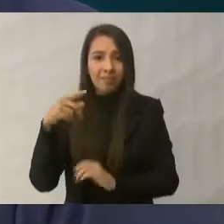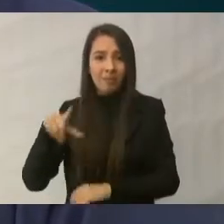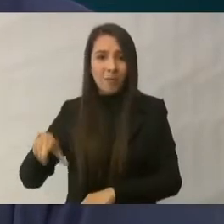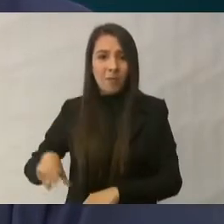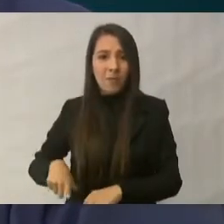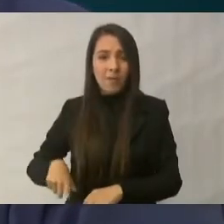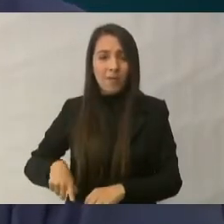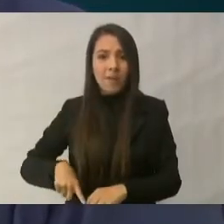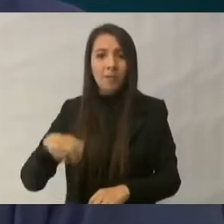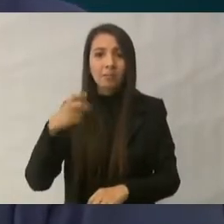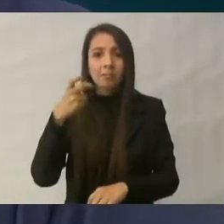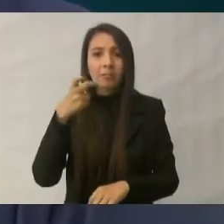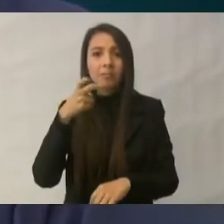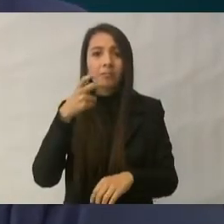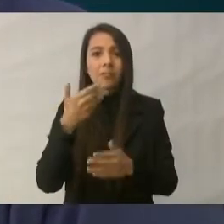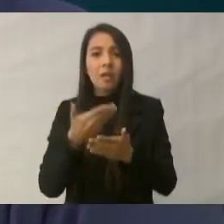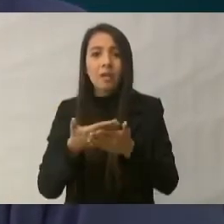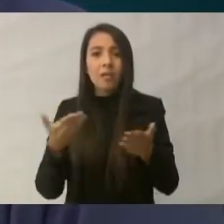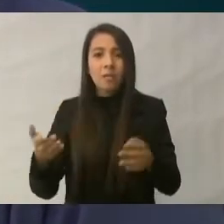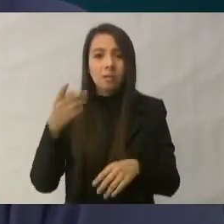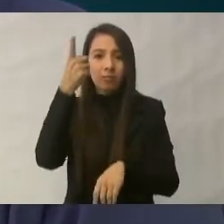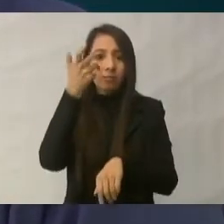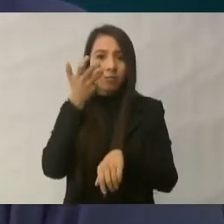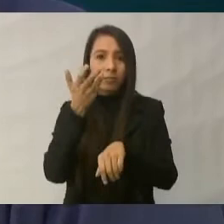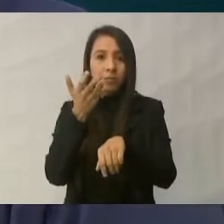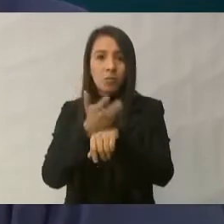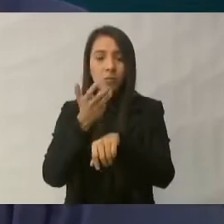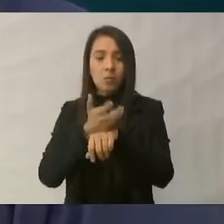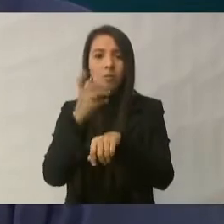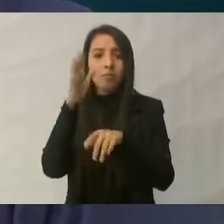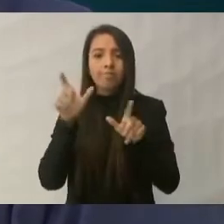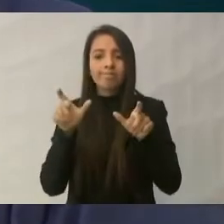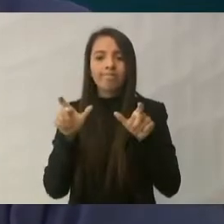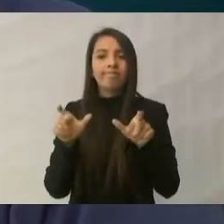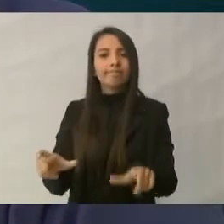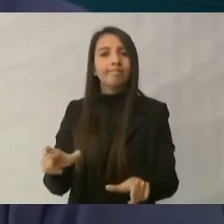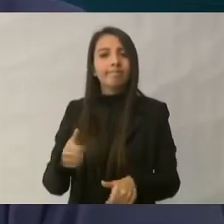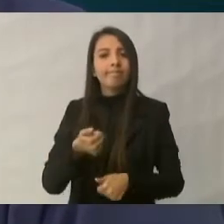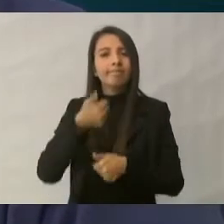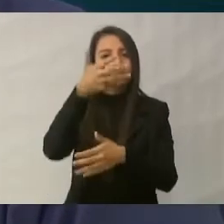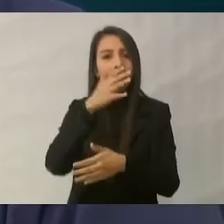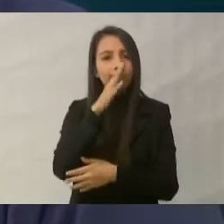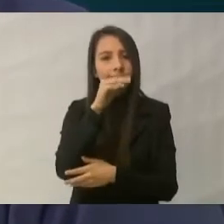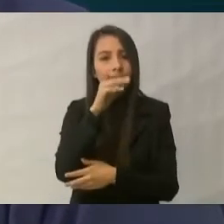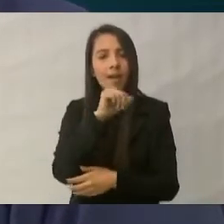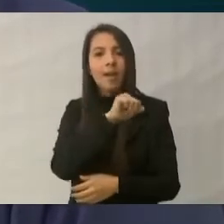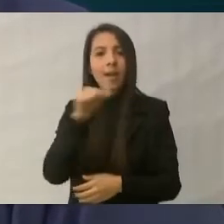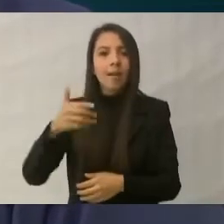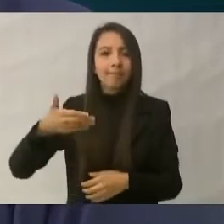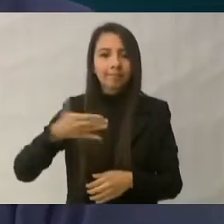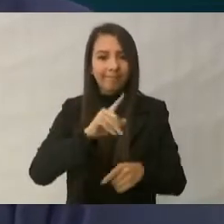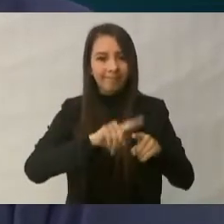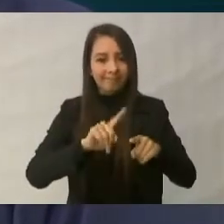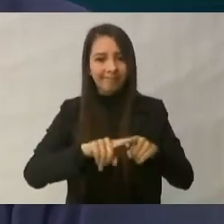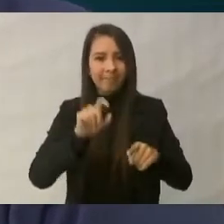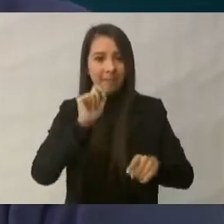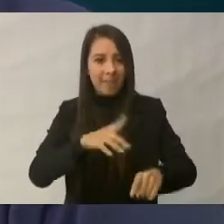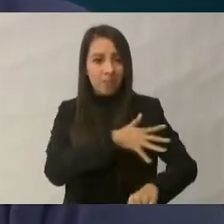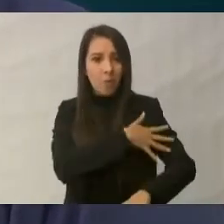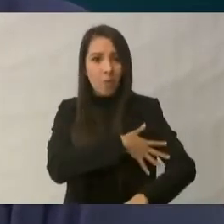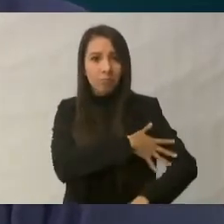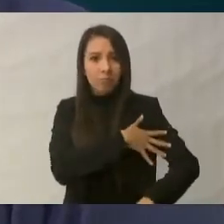orillaron a que los Estados Unidos, en este momento, tengan un embargo precautorio para los productos pesqueros de esta zona, especialmente